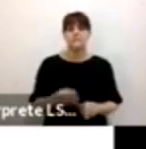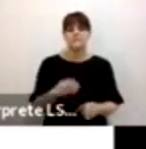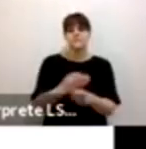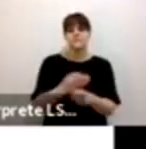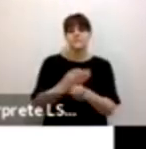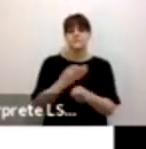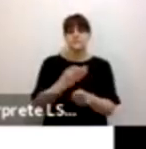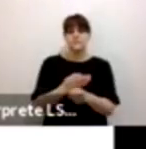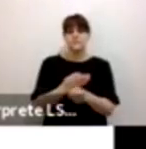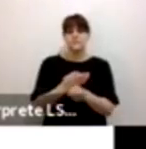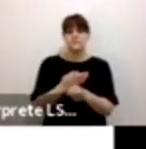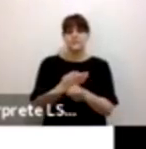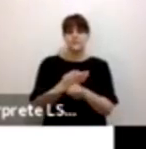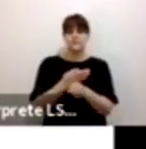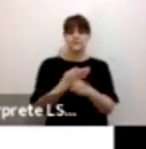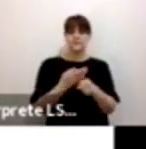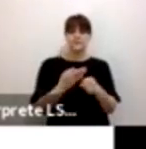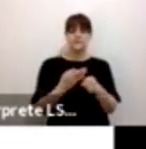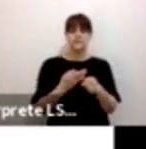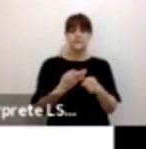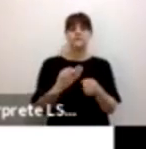punto de manera genérica.